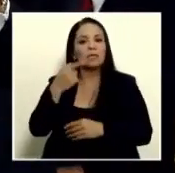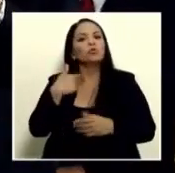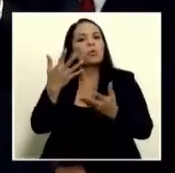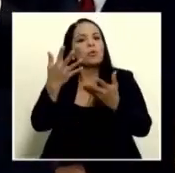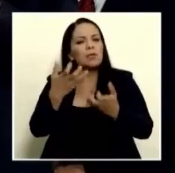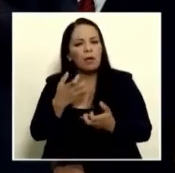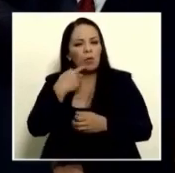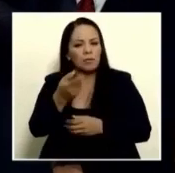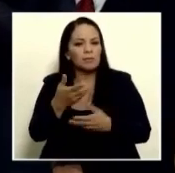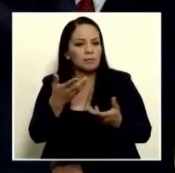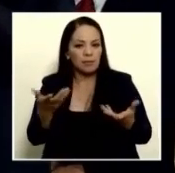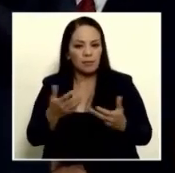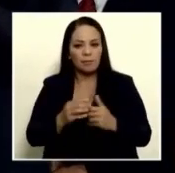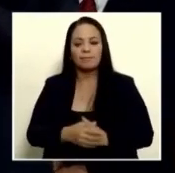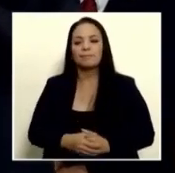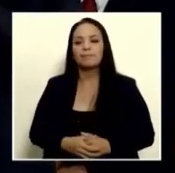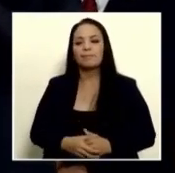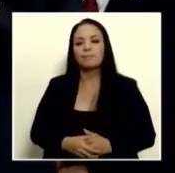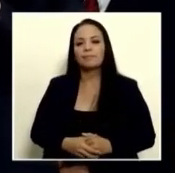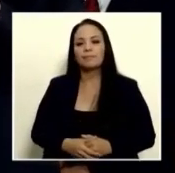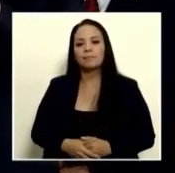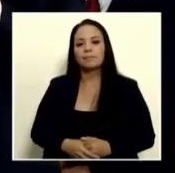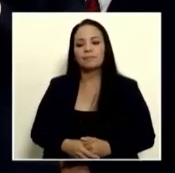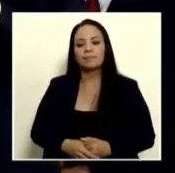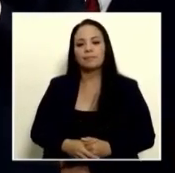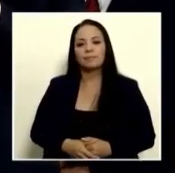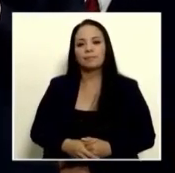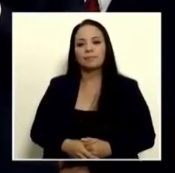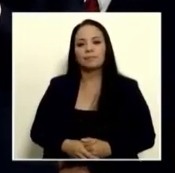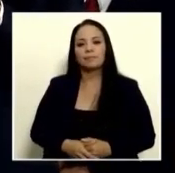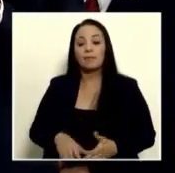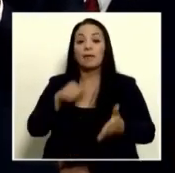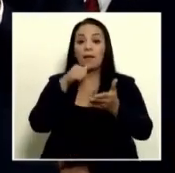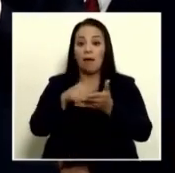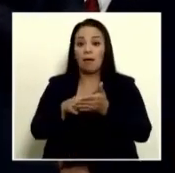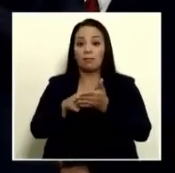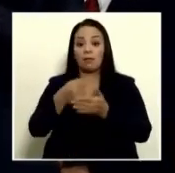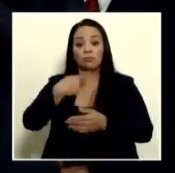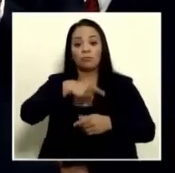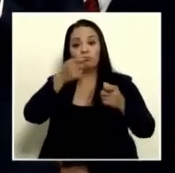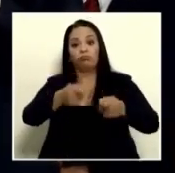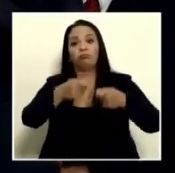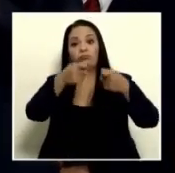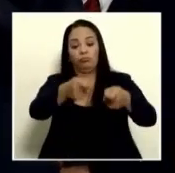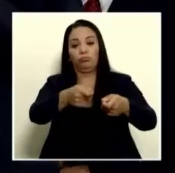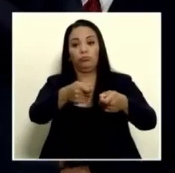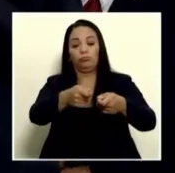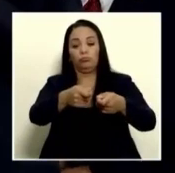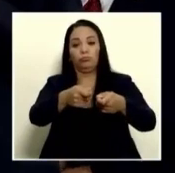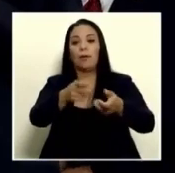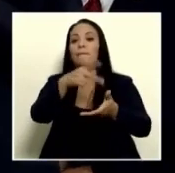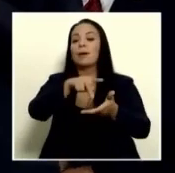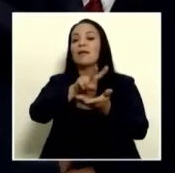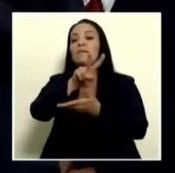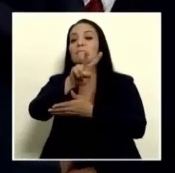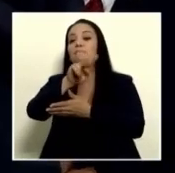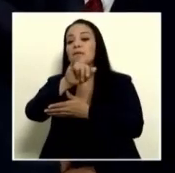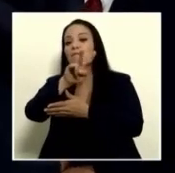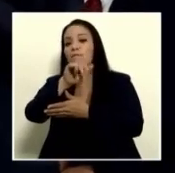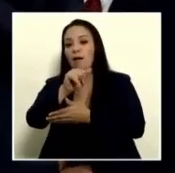que la notificación entregada al Parque Viva dice que es una suspensión temporal